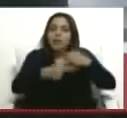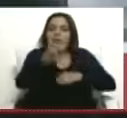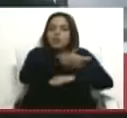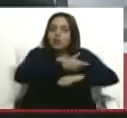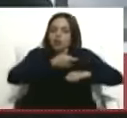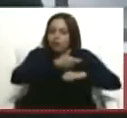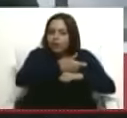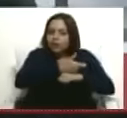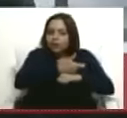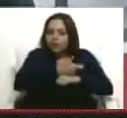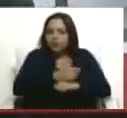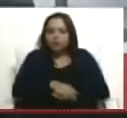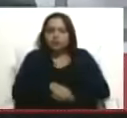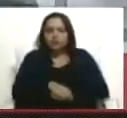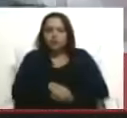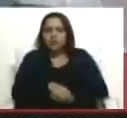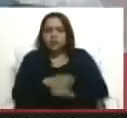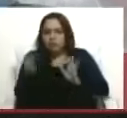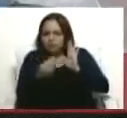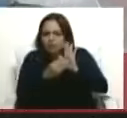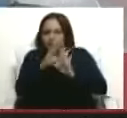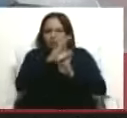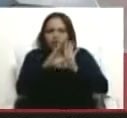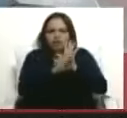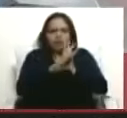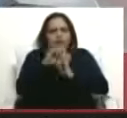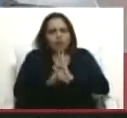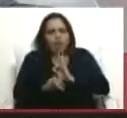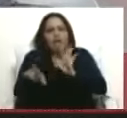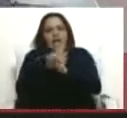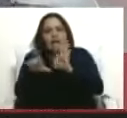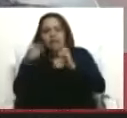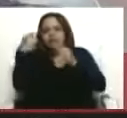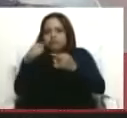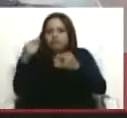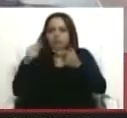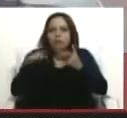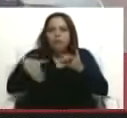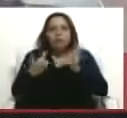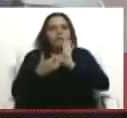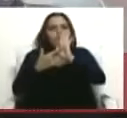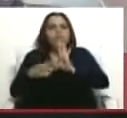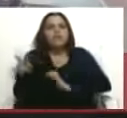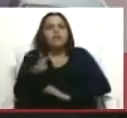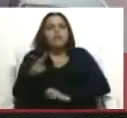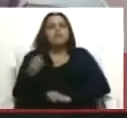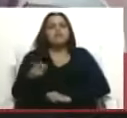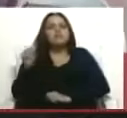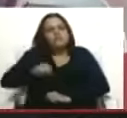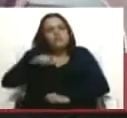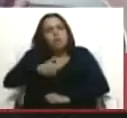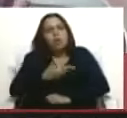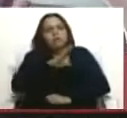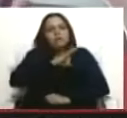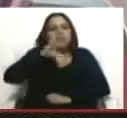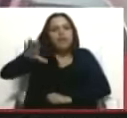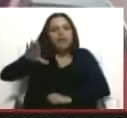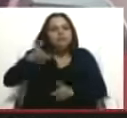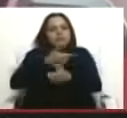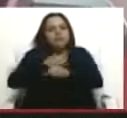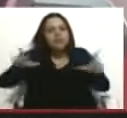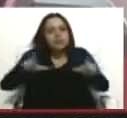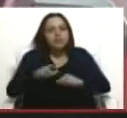basados en esa constitución, las leyes, etc., para demostrar que Venezuela puede ser soberana, puede ser libre, más allá